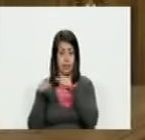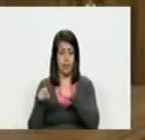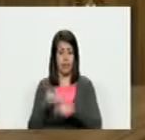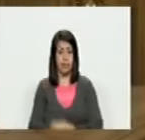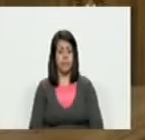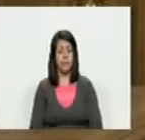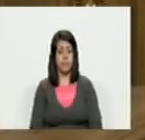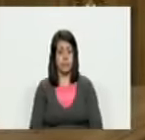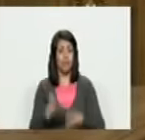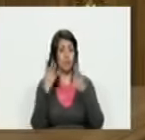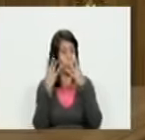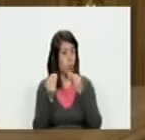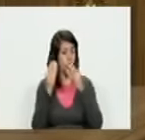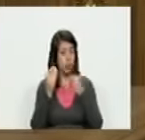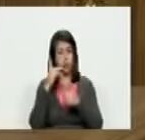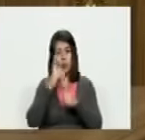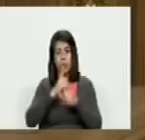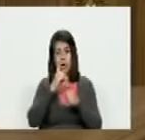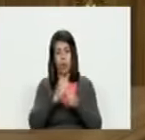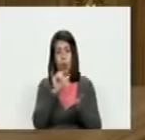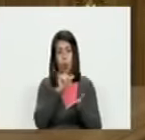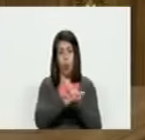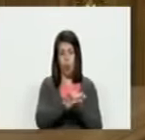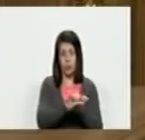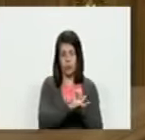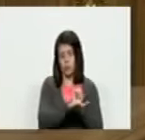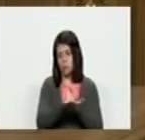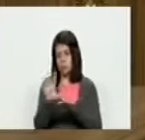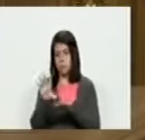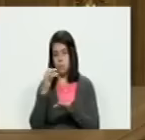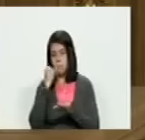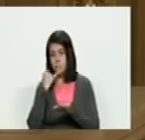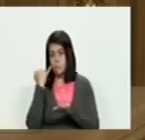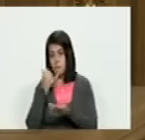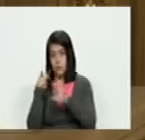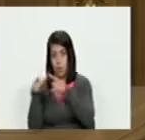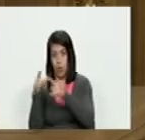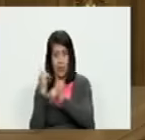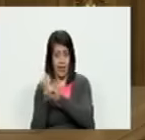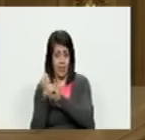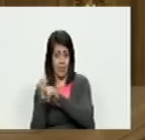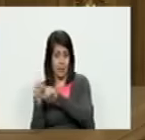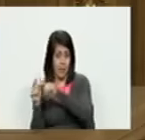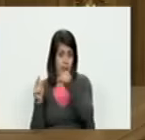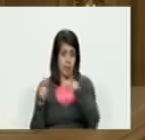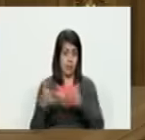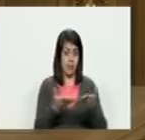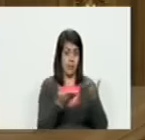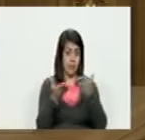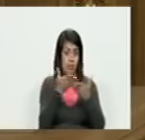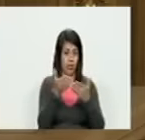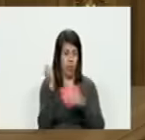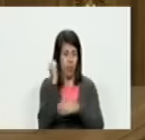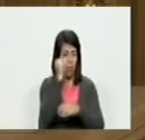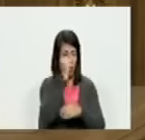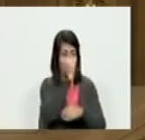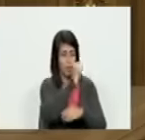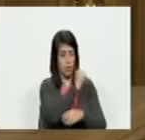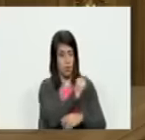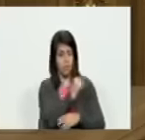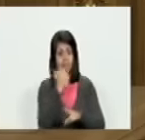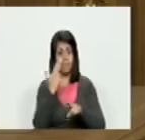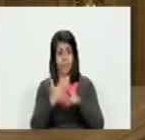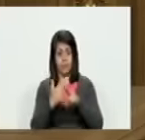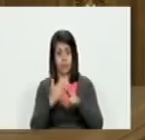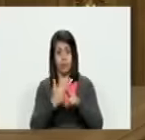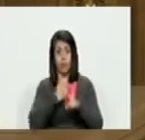miles de datos que se los pasa Whatsapp a los israelíes ahora es las redes sociales al servicio del genocidio y esto es un peligro